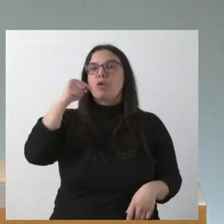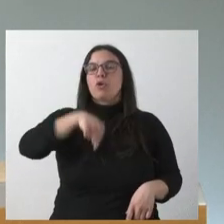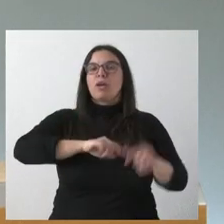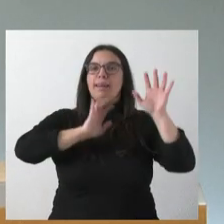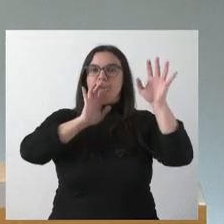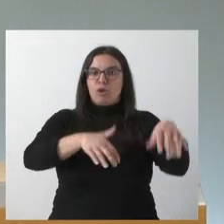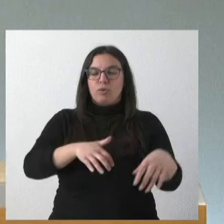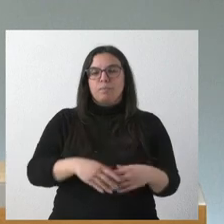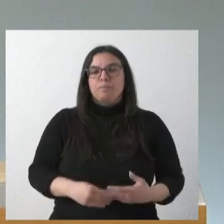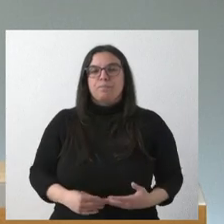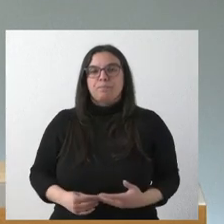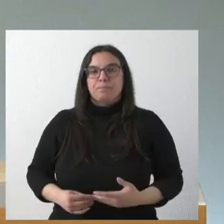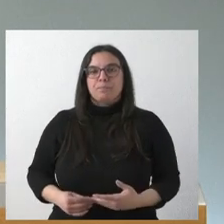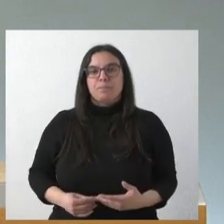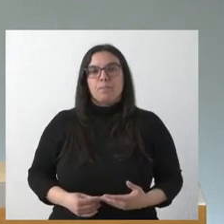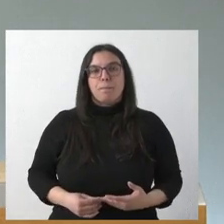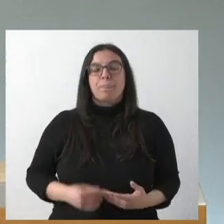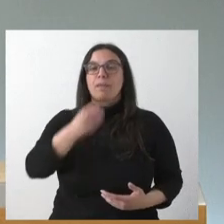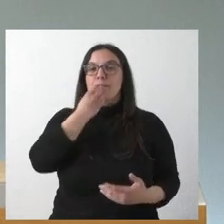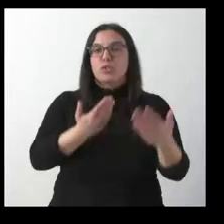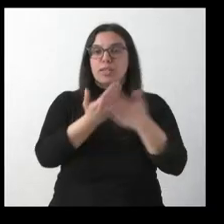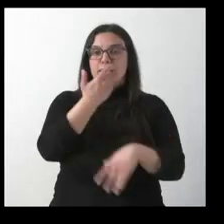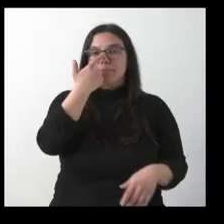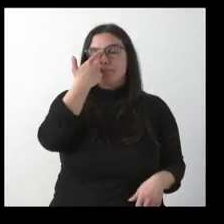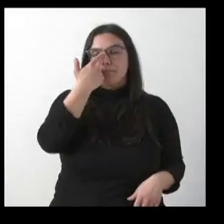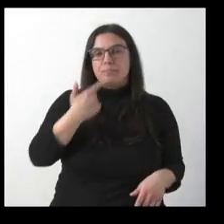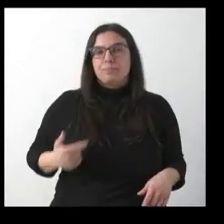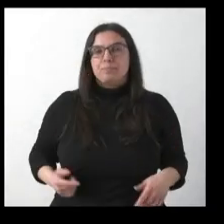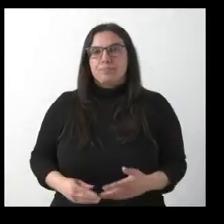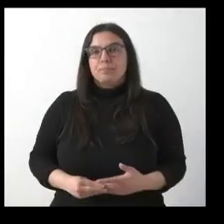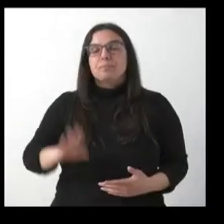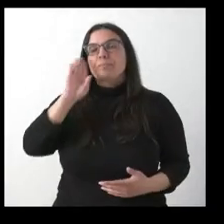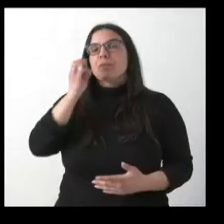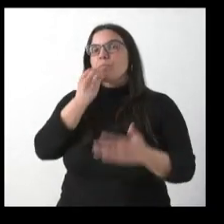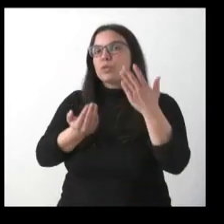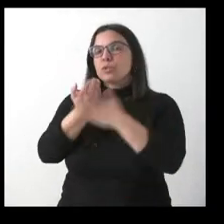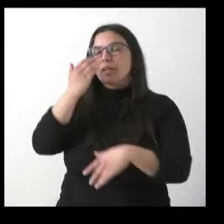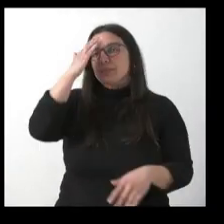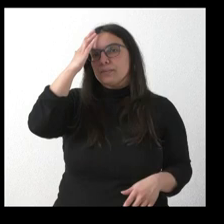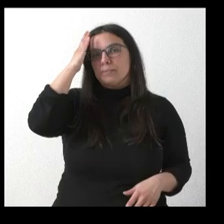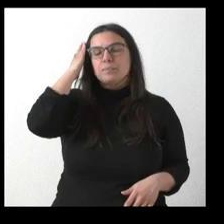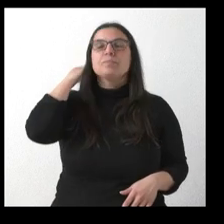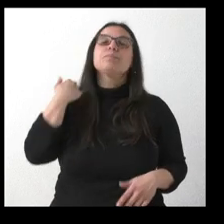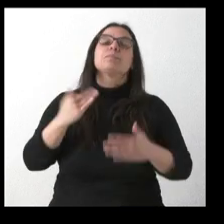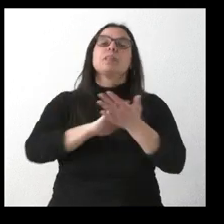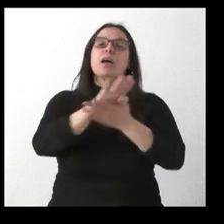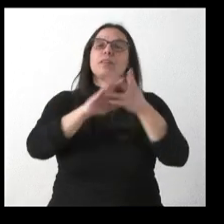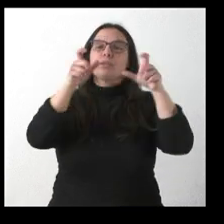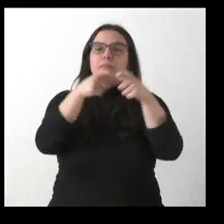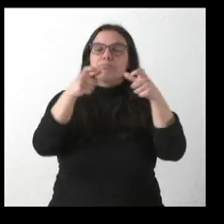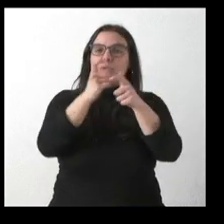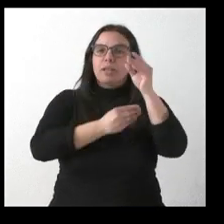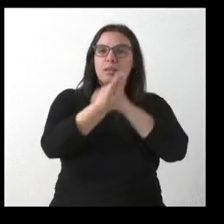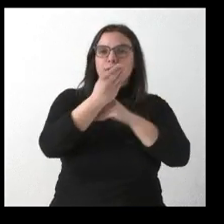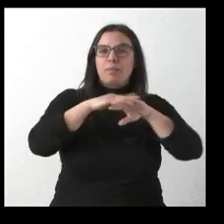con Elizabeth Alba de León. Buenos días, Elizabeth. Hola, buenos días a todos. Hablando del bononacimiento para las